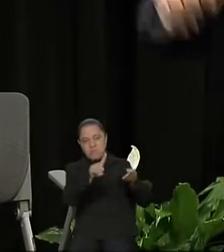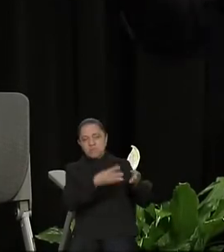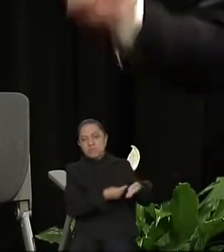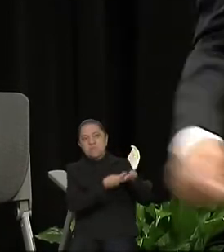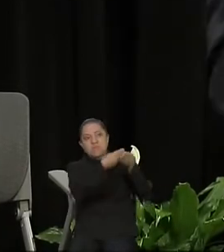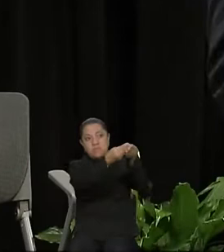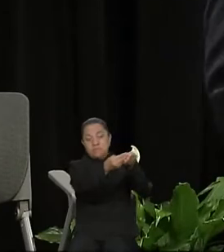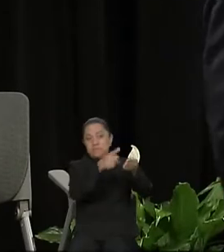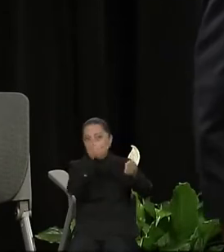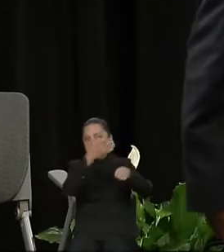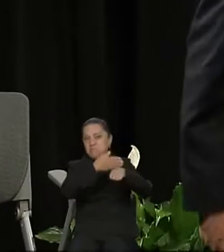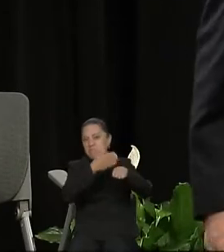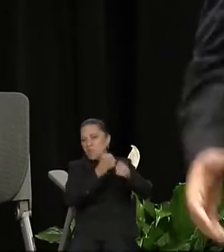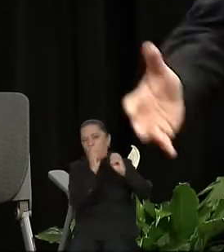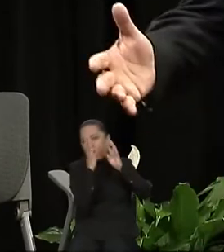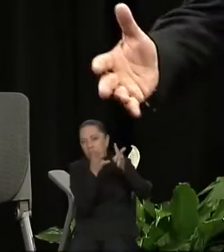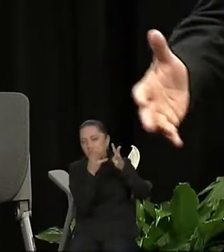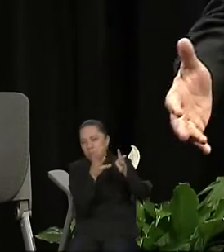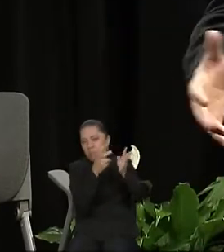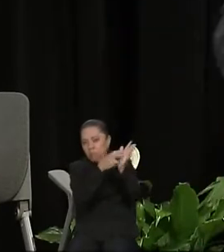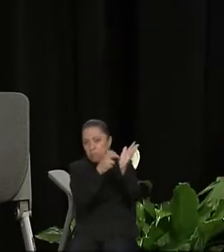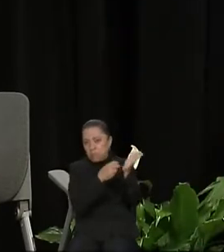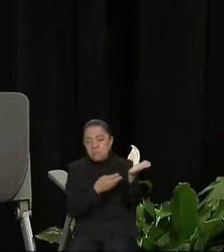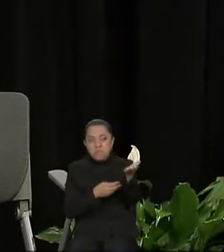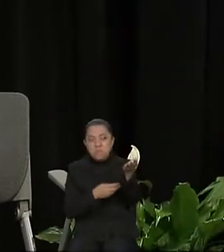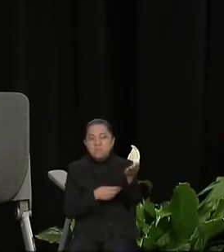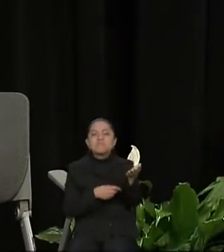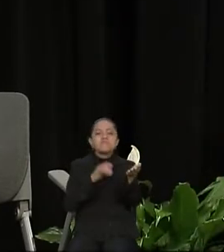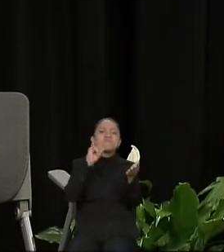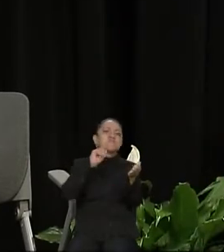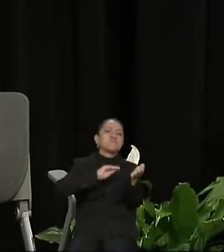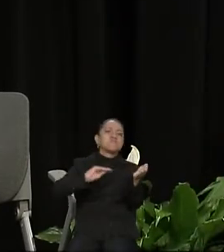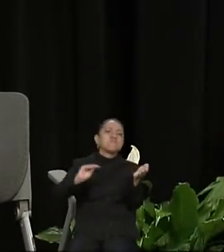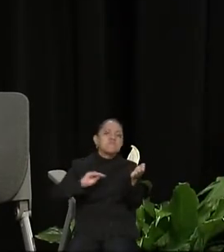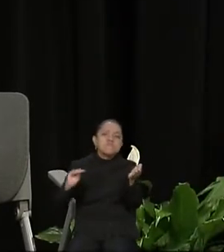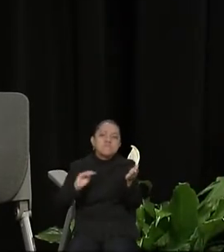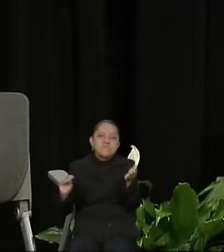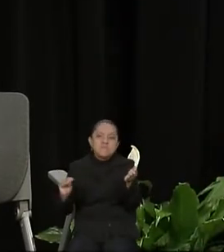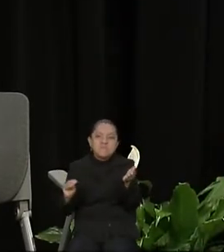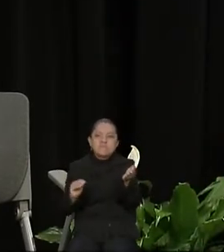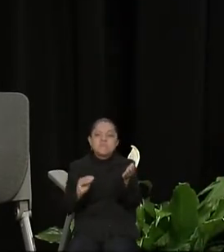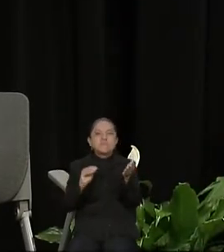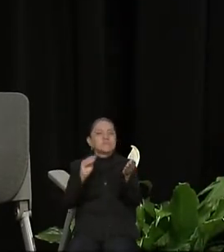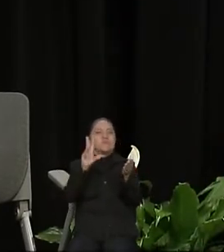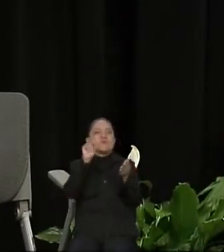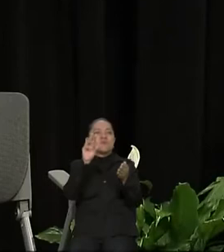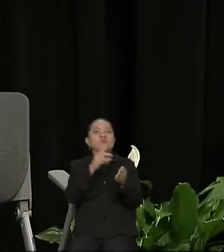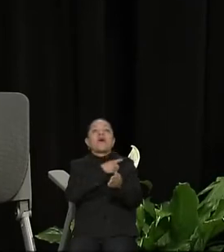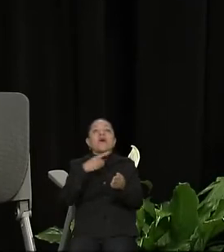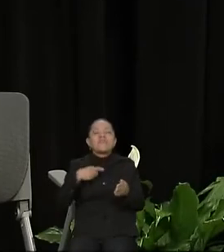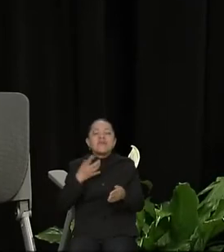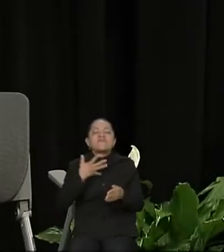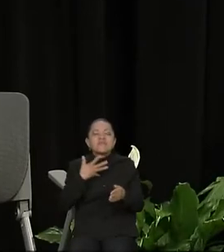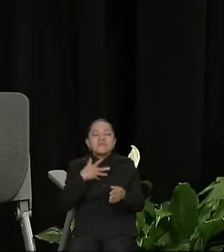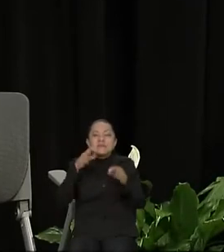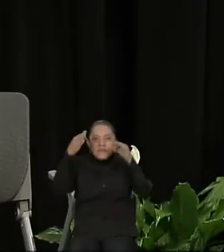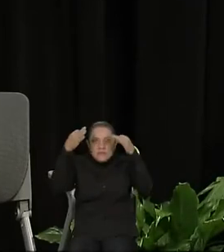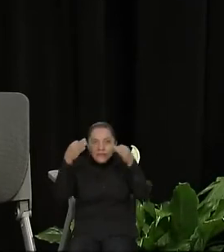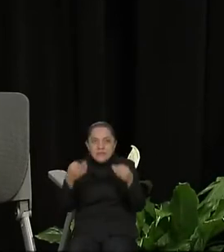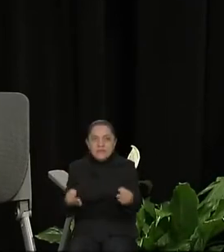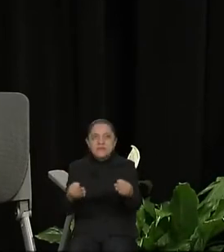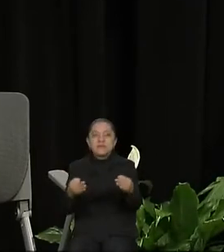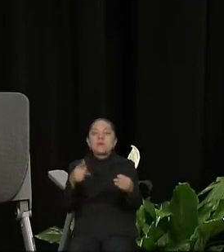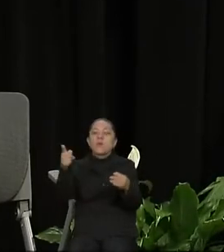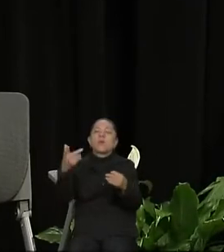los perros, ¿verdad?, como dicen que sí, ¿verdad?, pues no, ¿verdad? Tiene, evidentemente, que tener de esa manera una propuesta